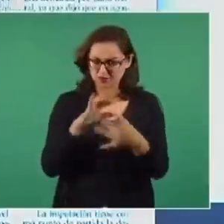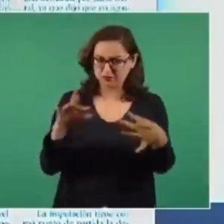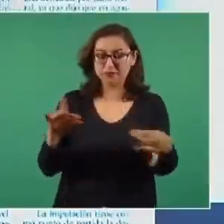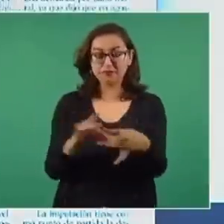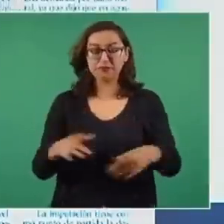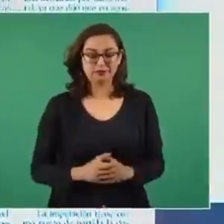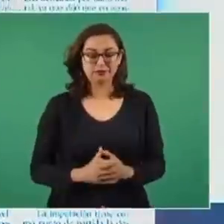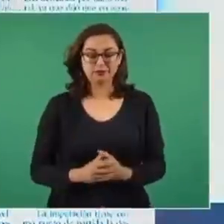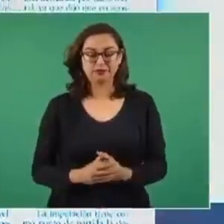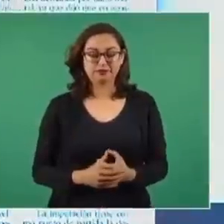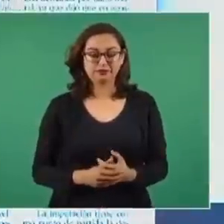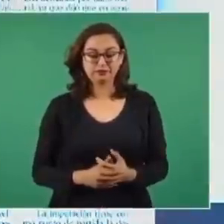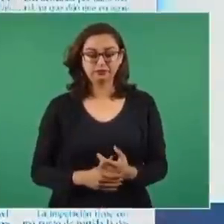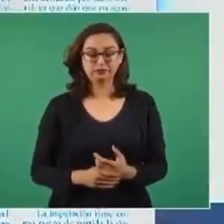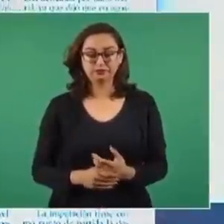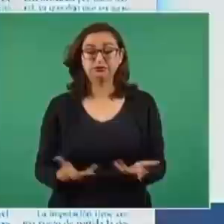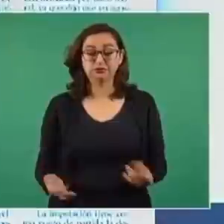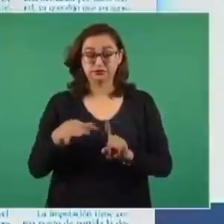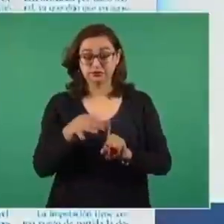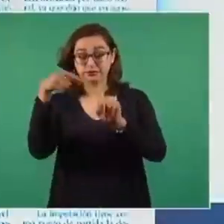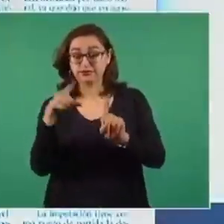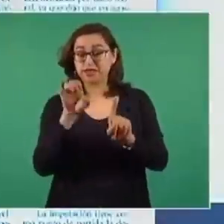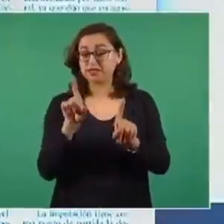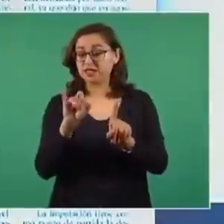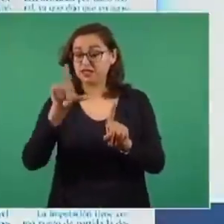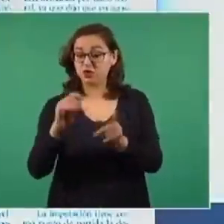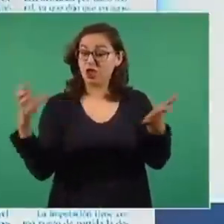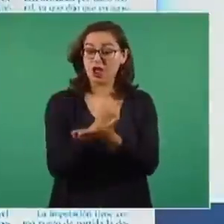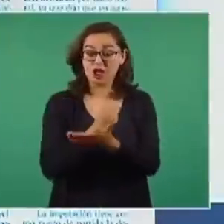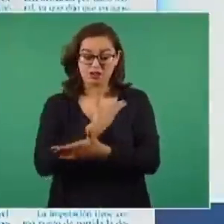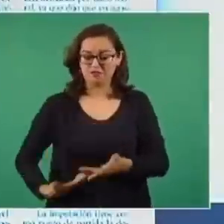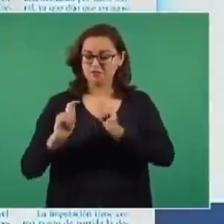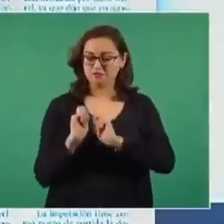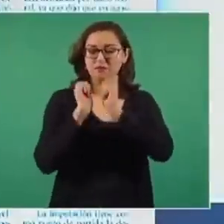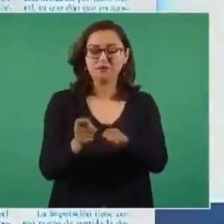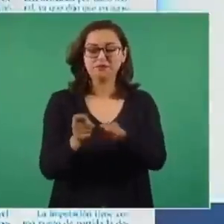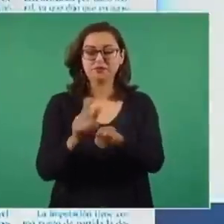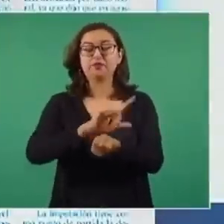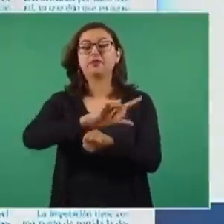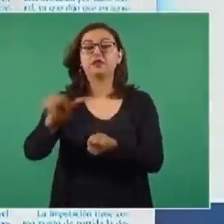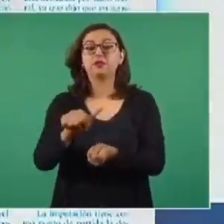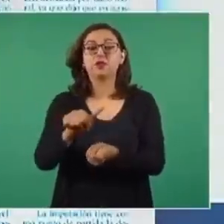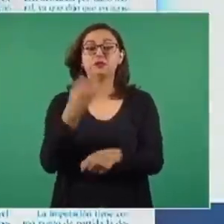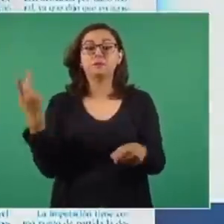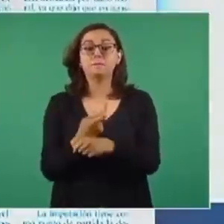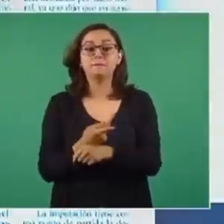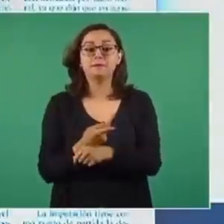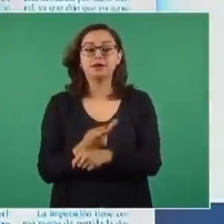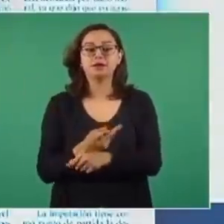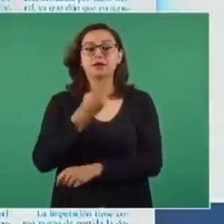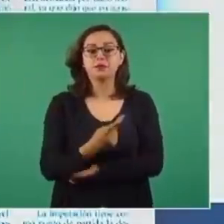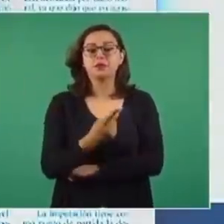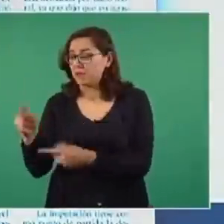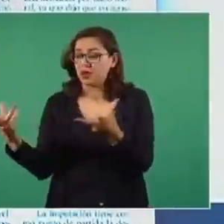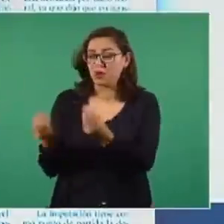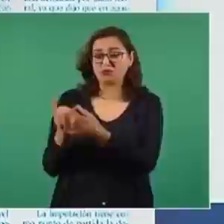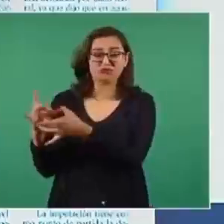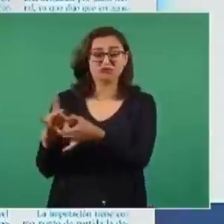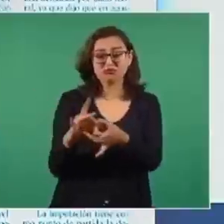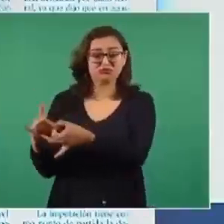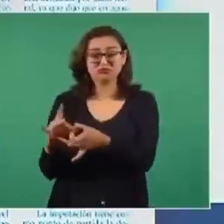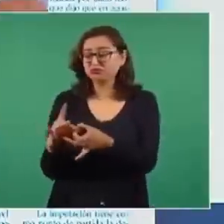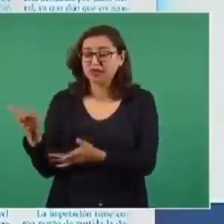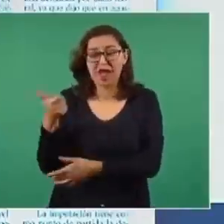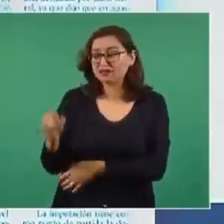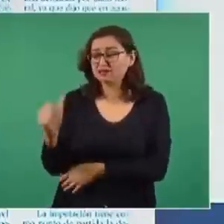¿Qué pasa después? Gana Zedillo, llega a la presidencia Zedillo y le entrega al PAN la Procuraduría General de la República. Esto